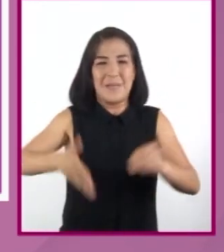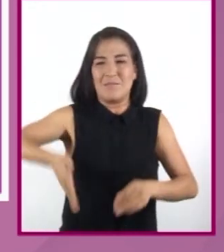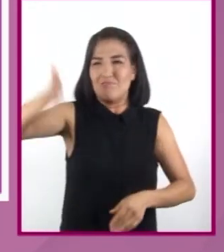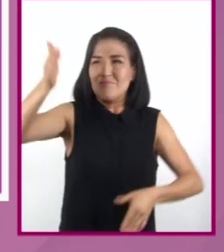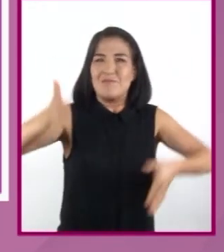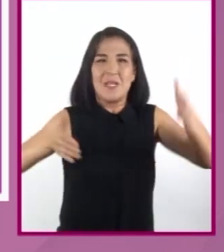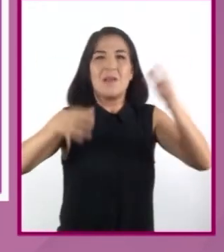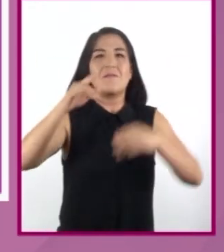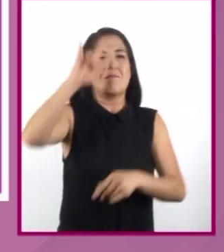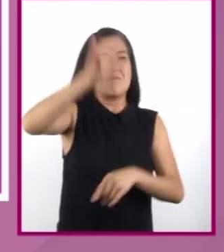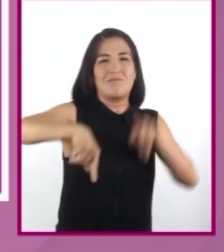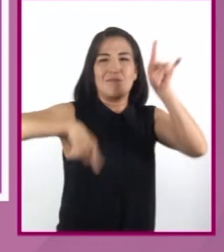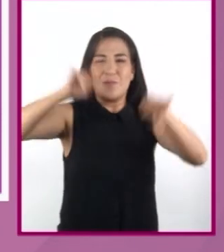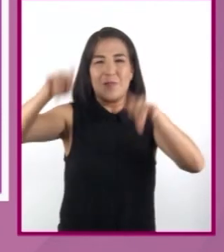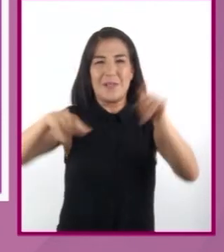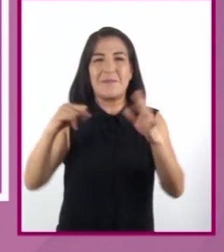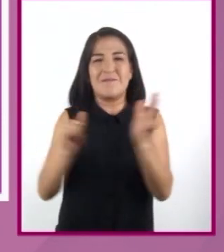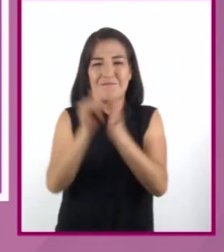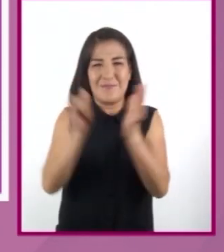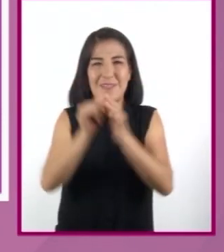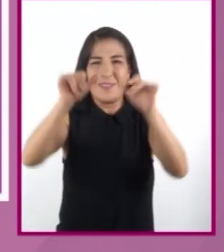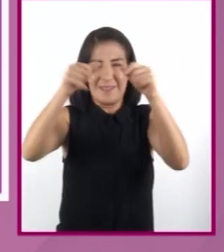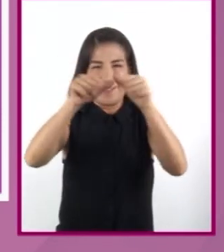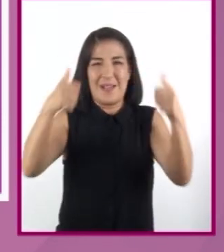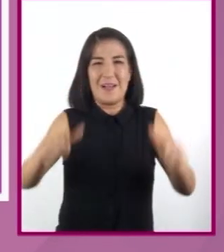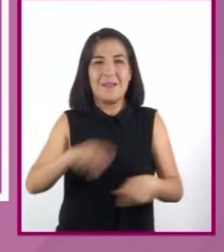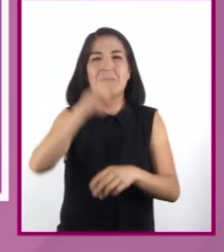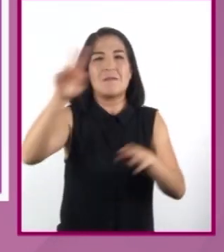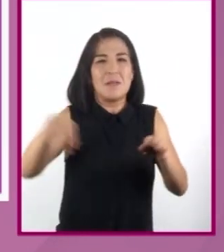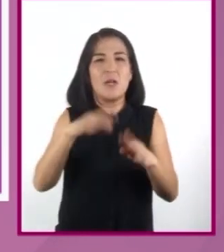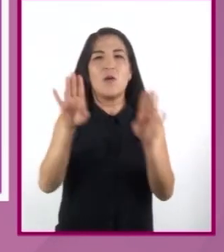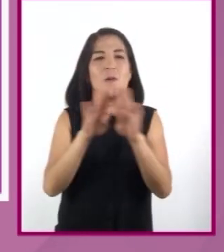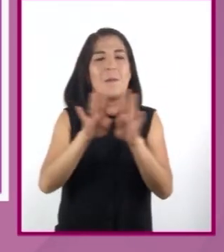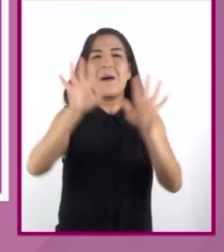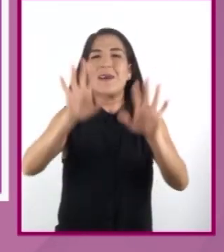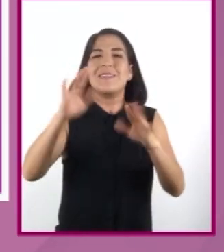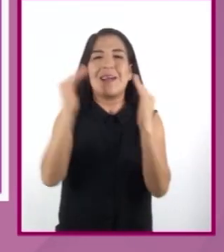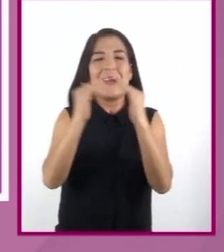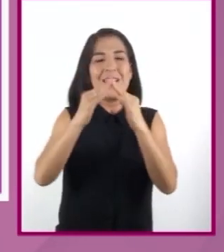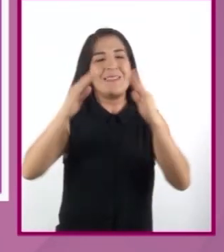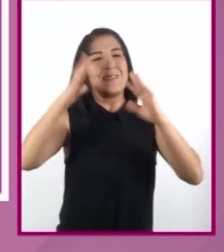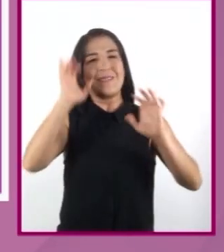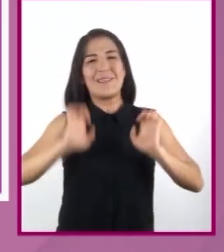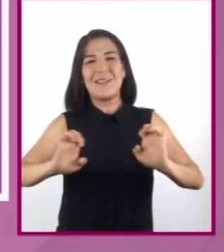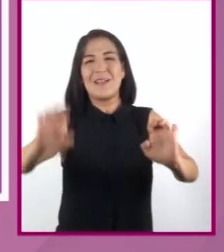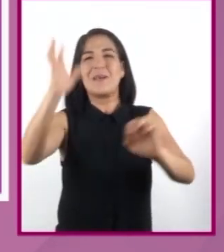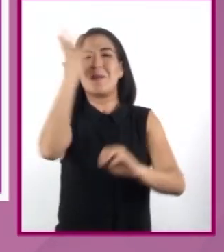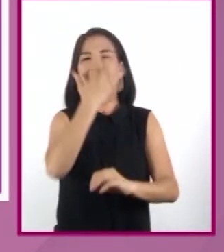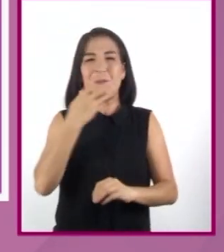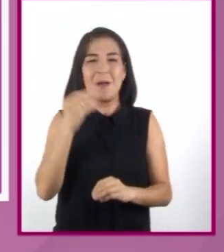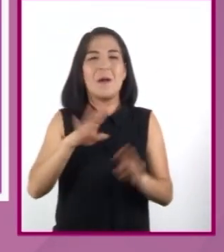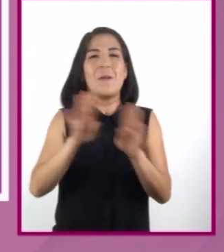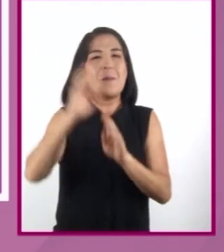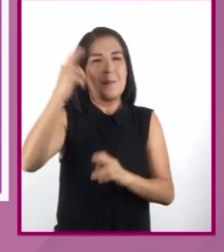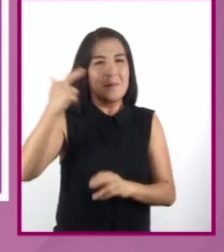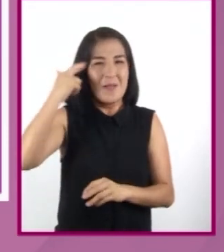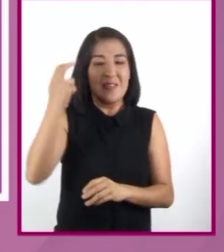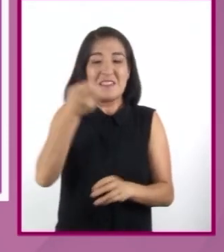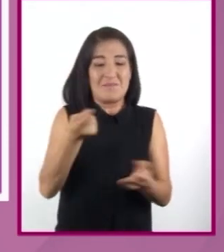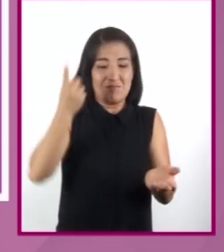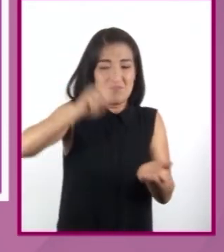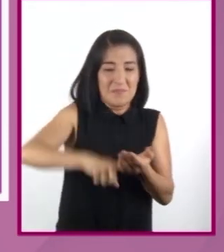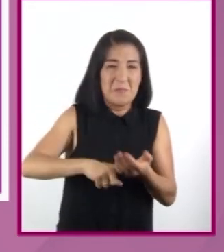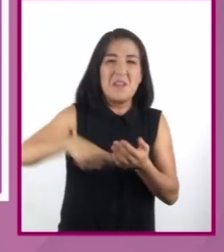y estatuas de mármol, producía un otoñal impresión de Palacio Encantado. Dentro, el brillo glacial del estuco,